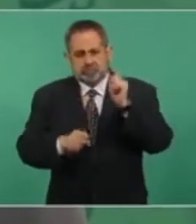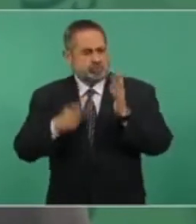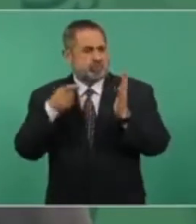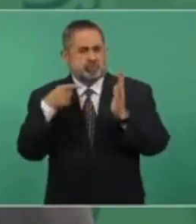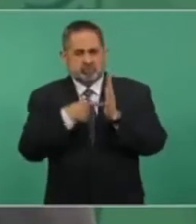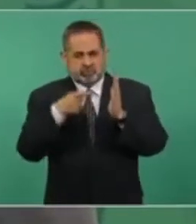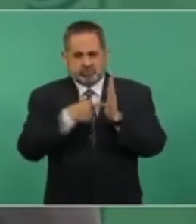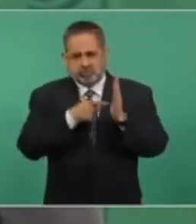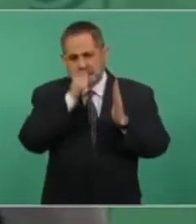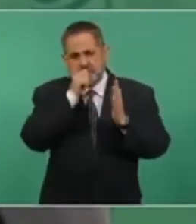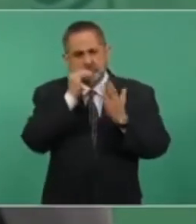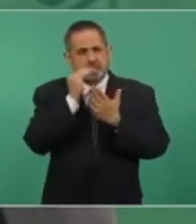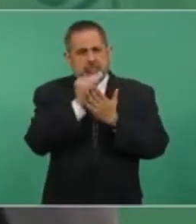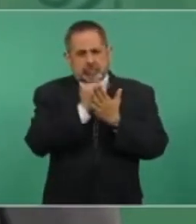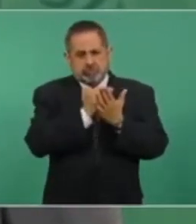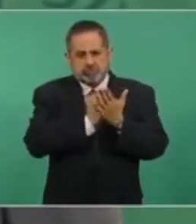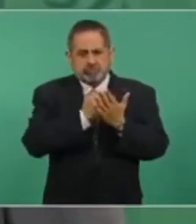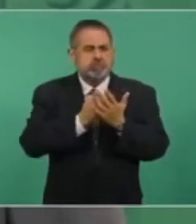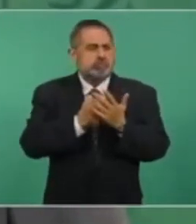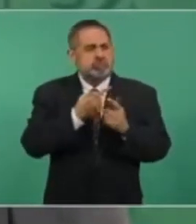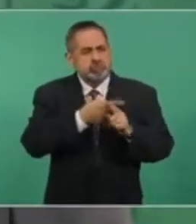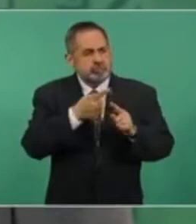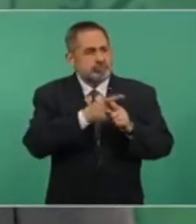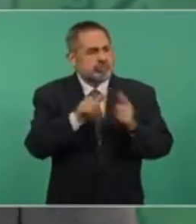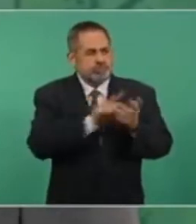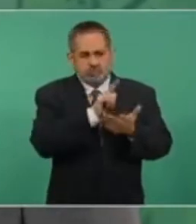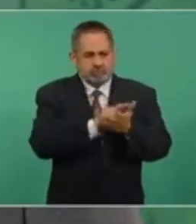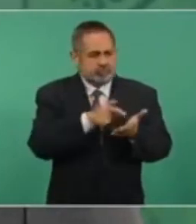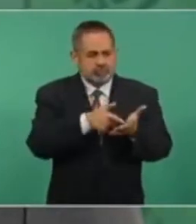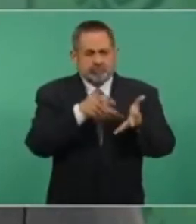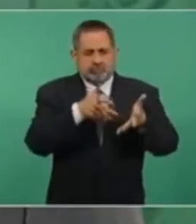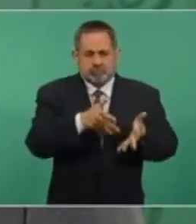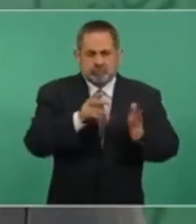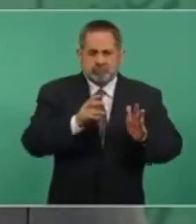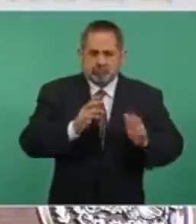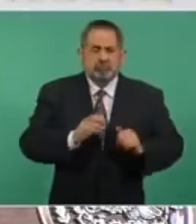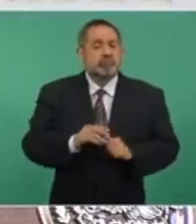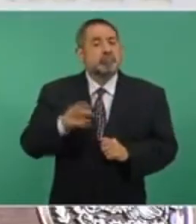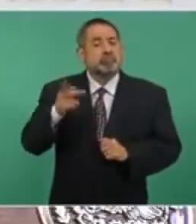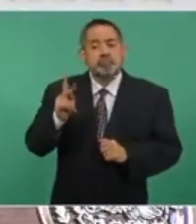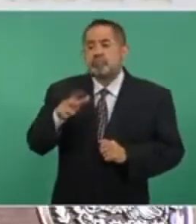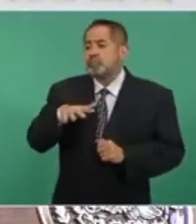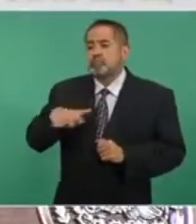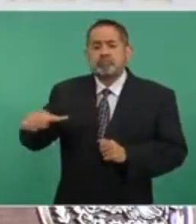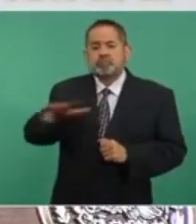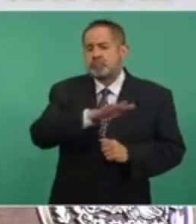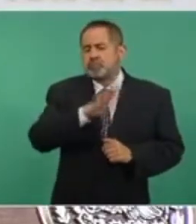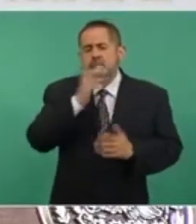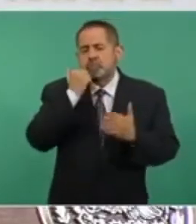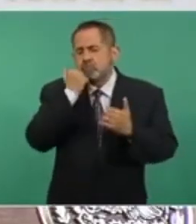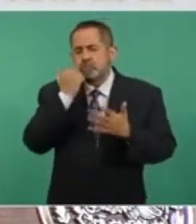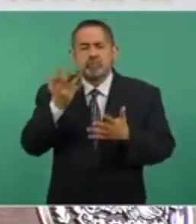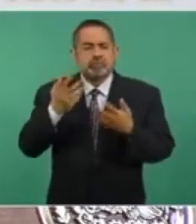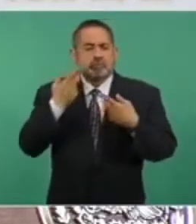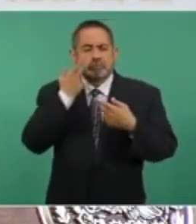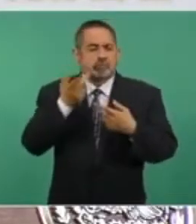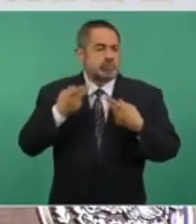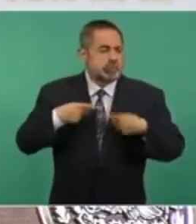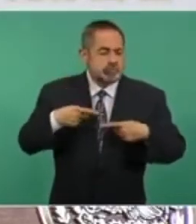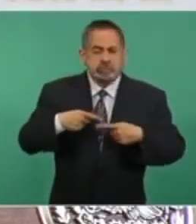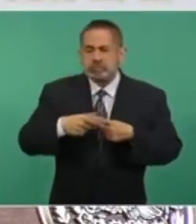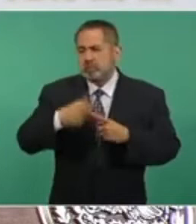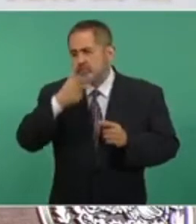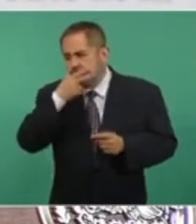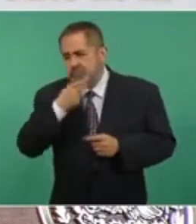y las leyes. Pero todos, cualquier ciudadano, mujer,